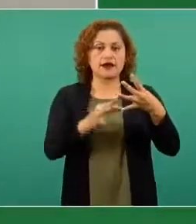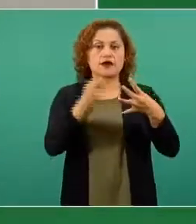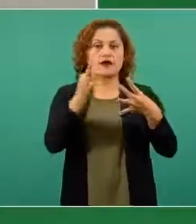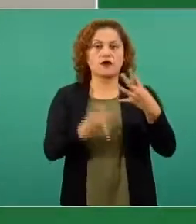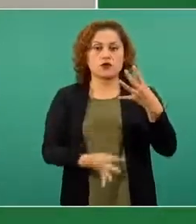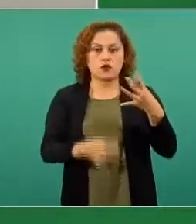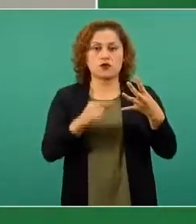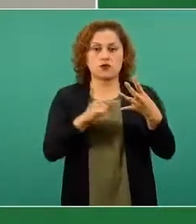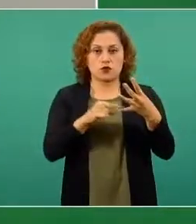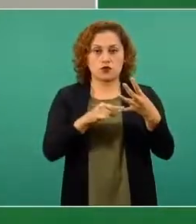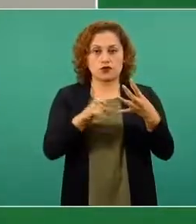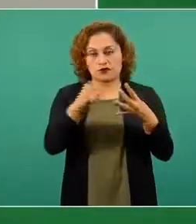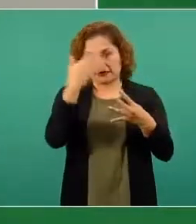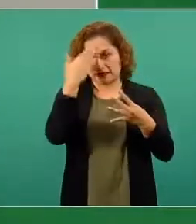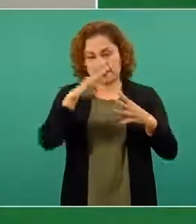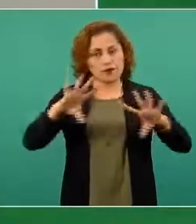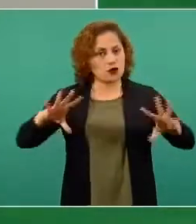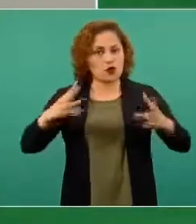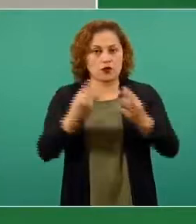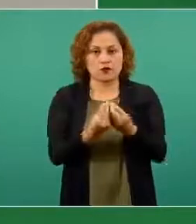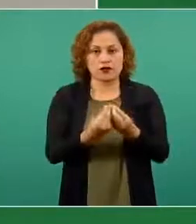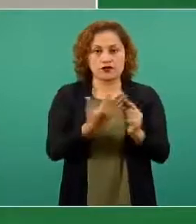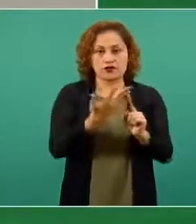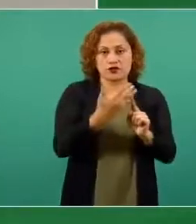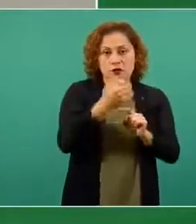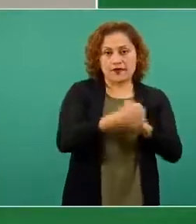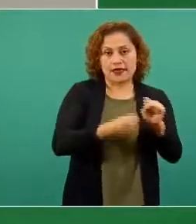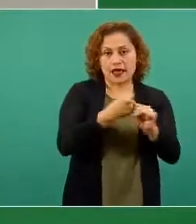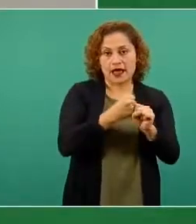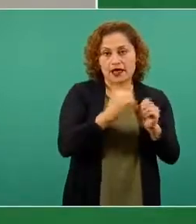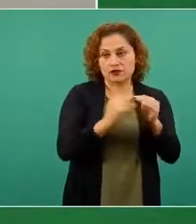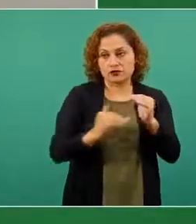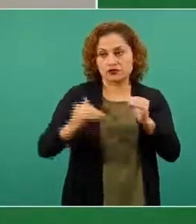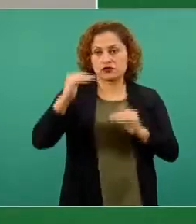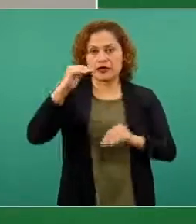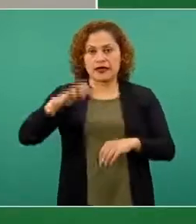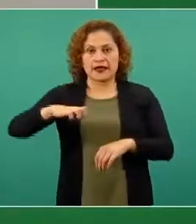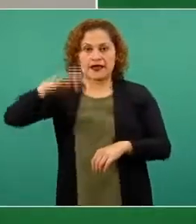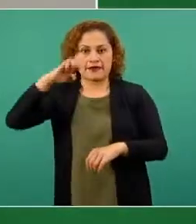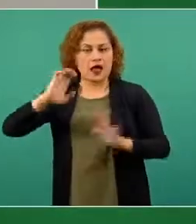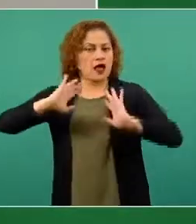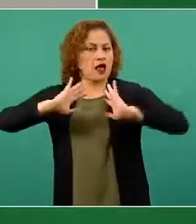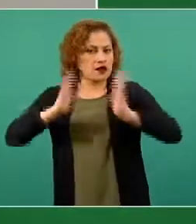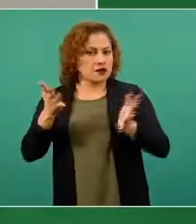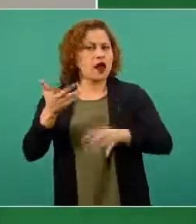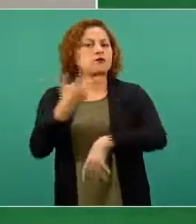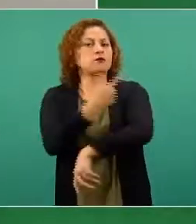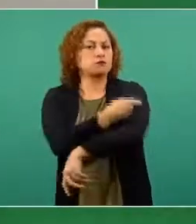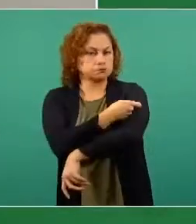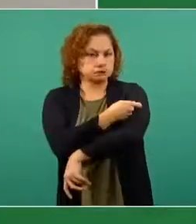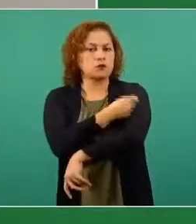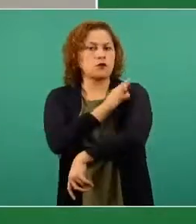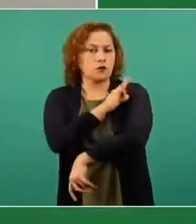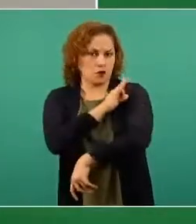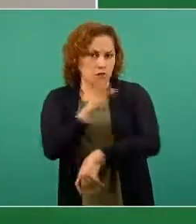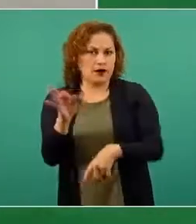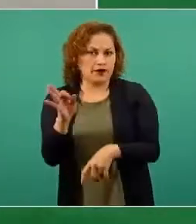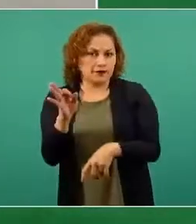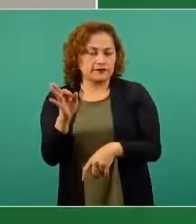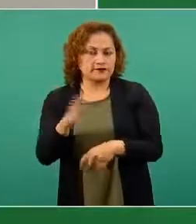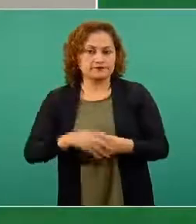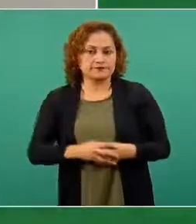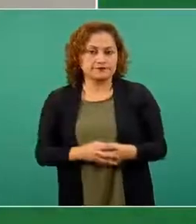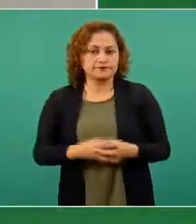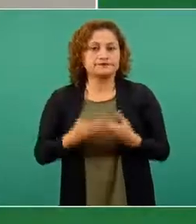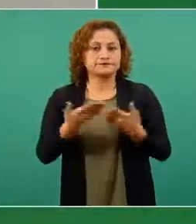decir, cualquier persona que tenga cincuenta años o más de edad puede en este momento ya empezar a acceder a la vacuna en la medida que